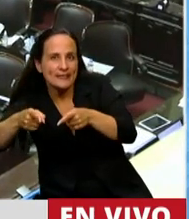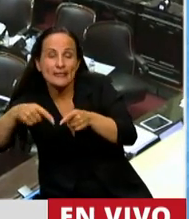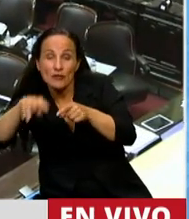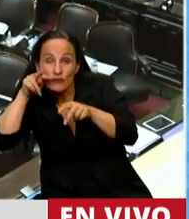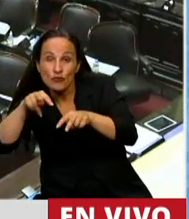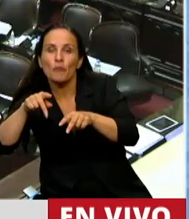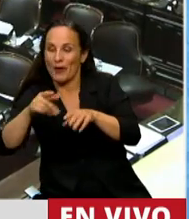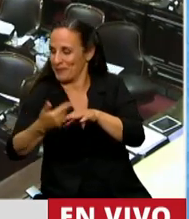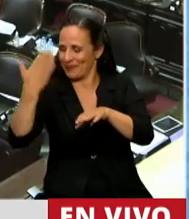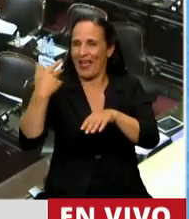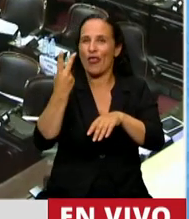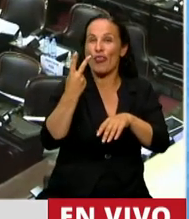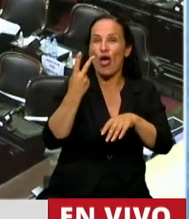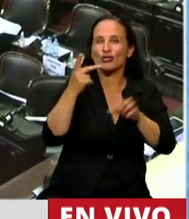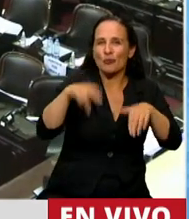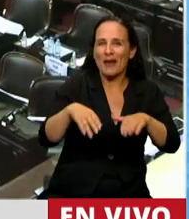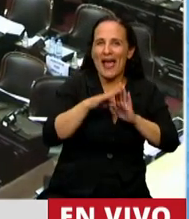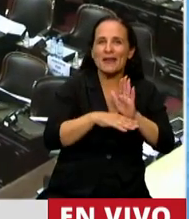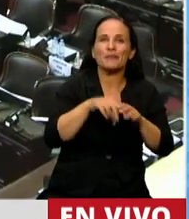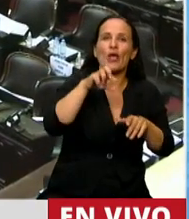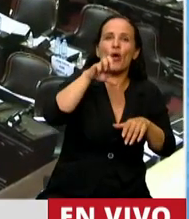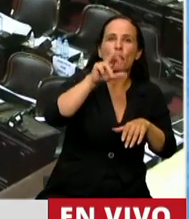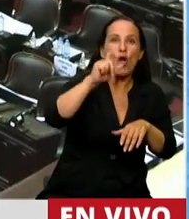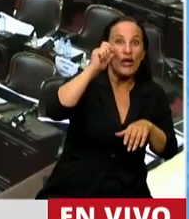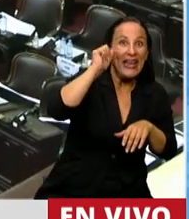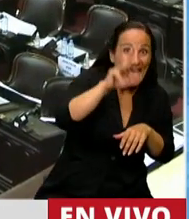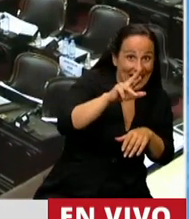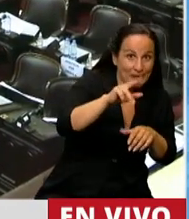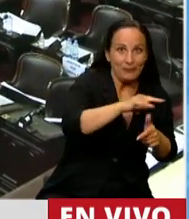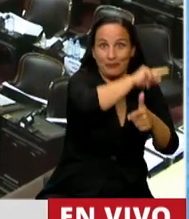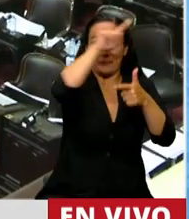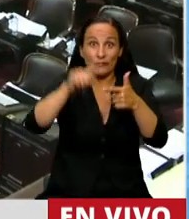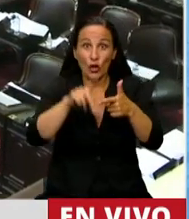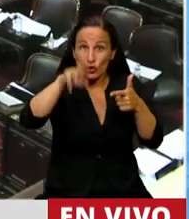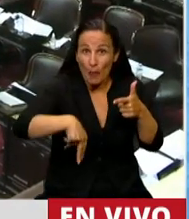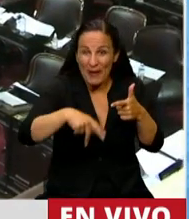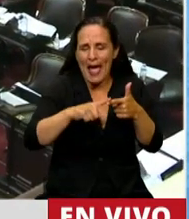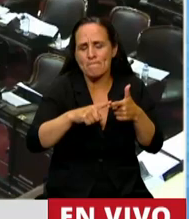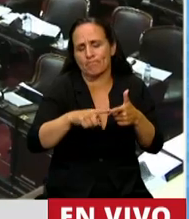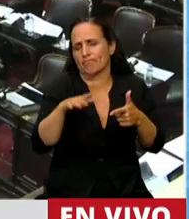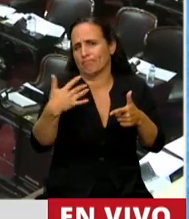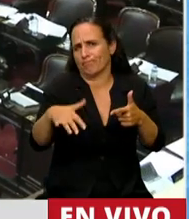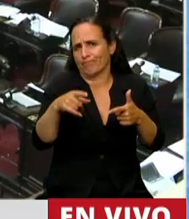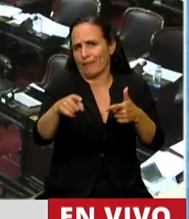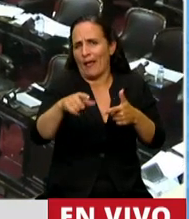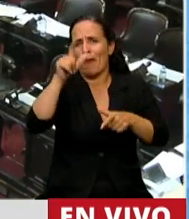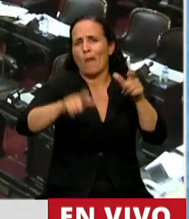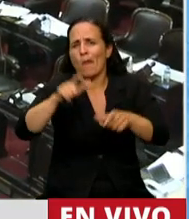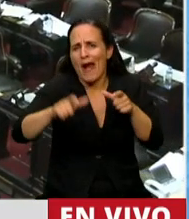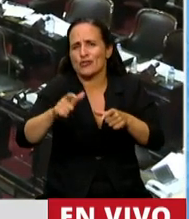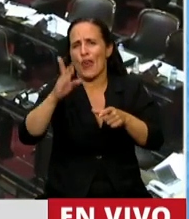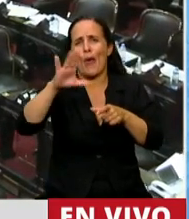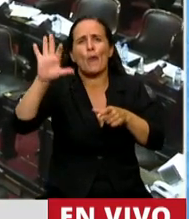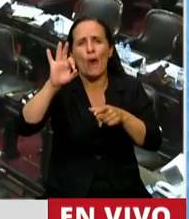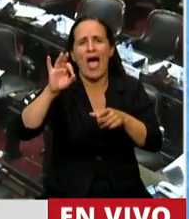los recuerdo muy bien. Uno de ellos, el Procrear. Y el otro, aquel que transformó a miles de argentinos en usuarios bancarios